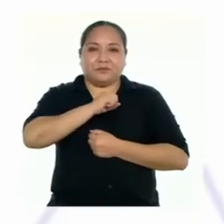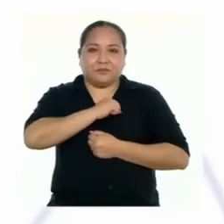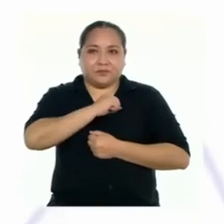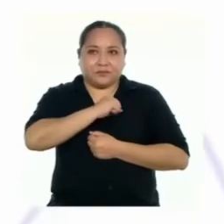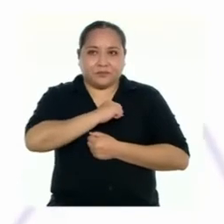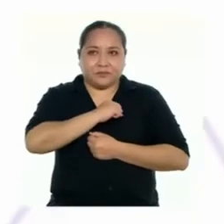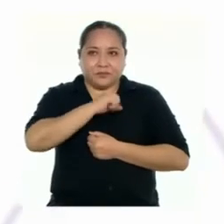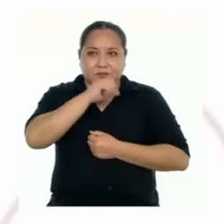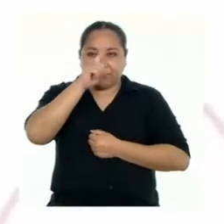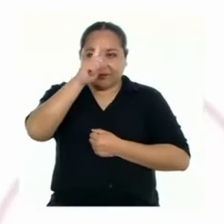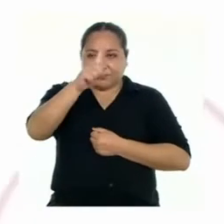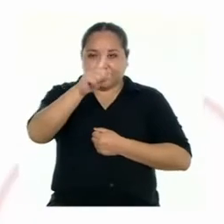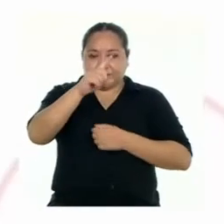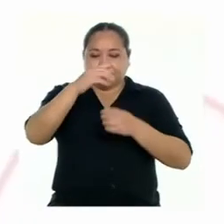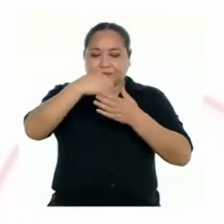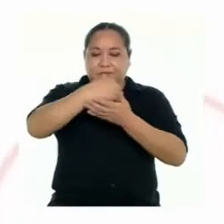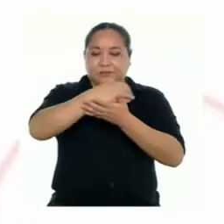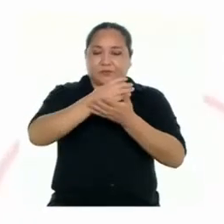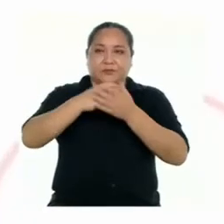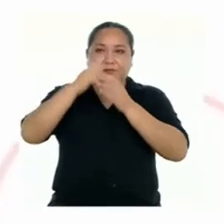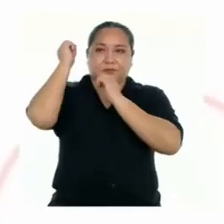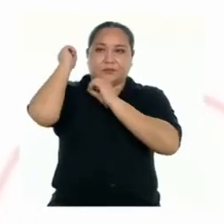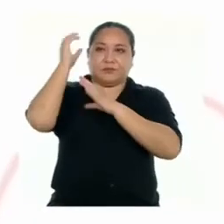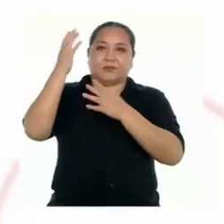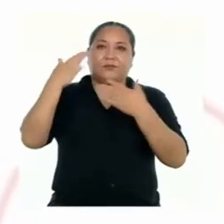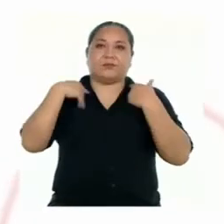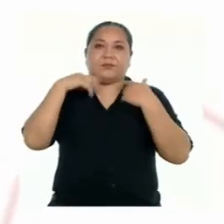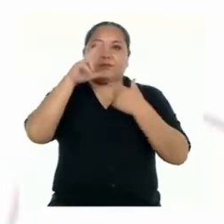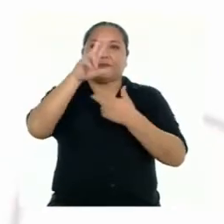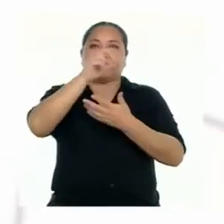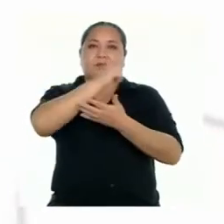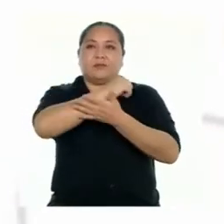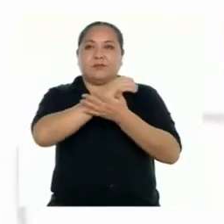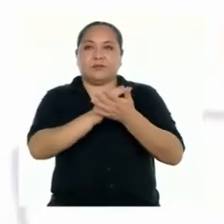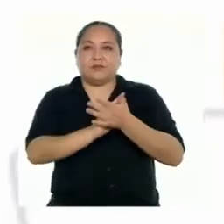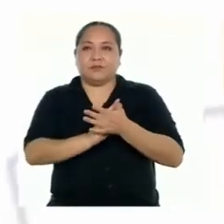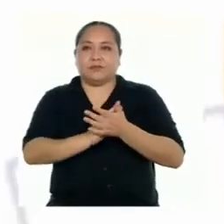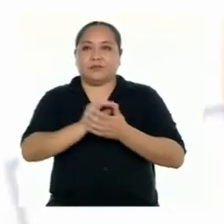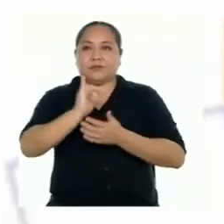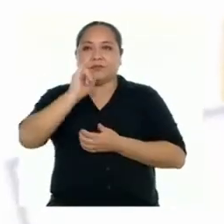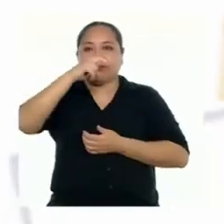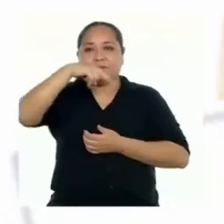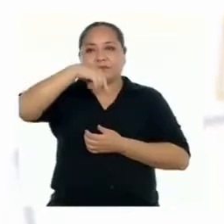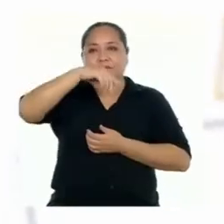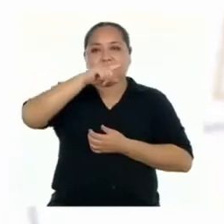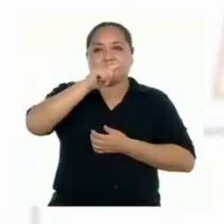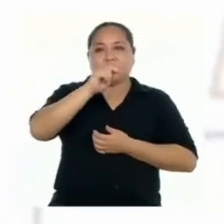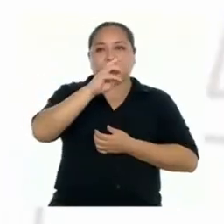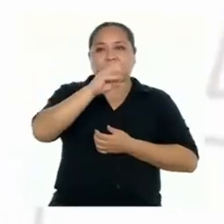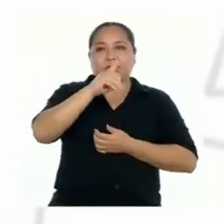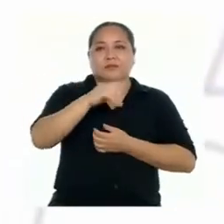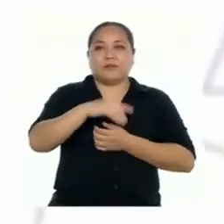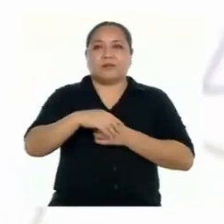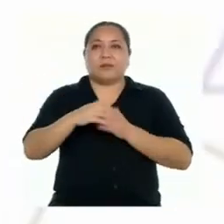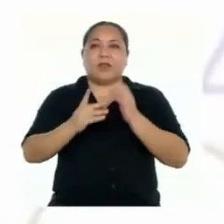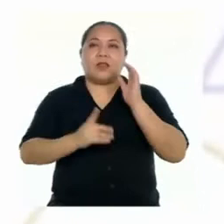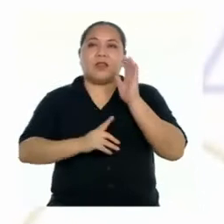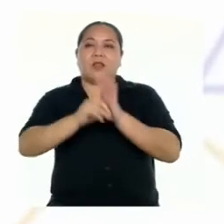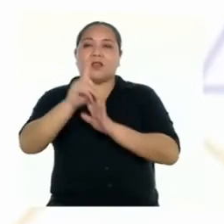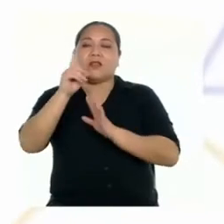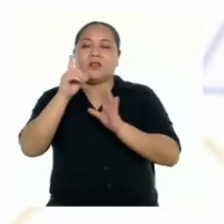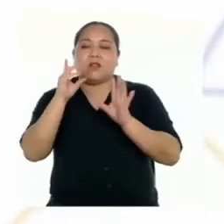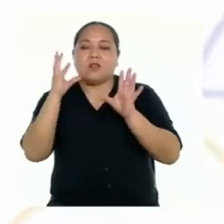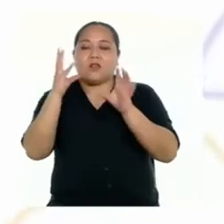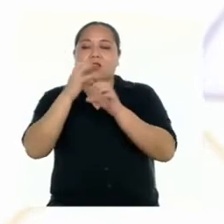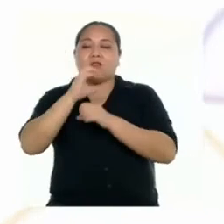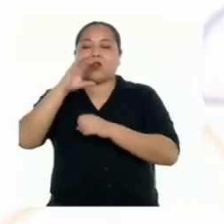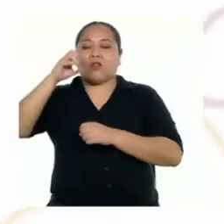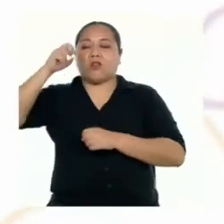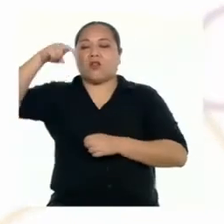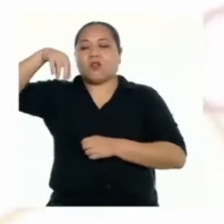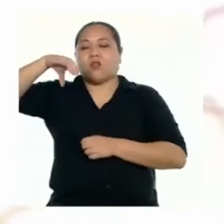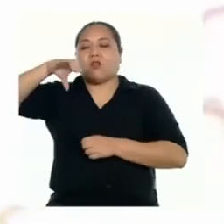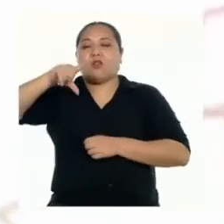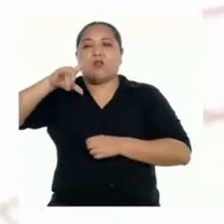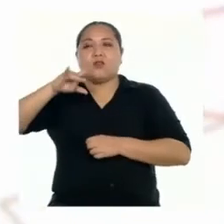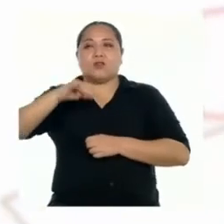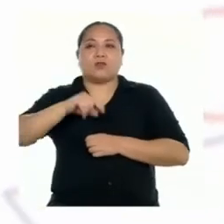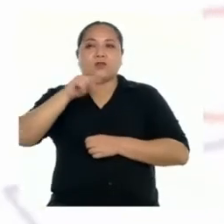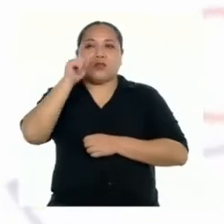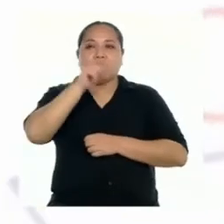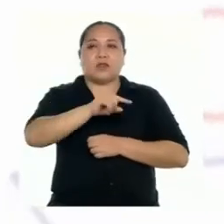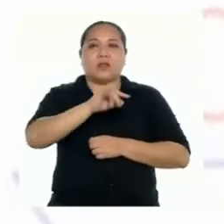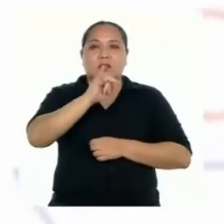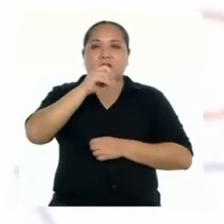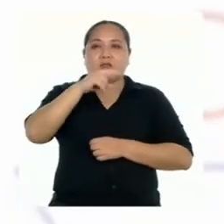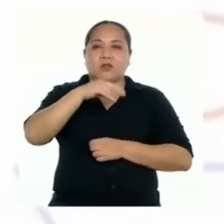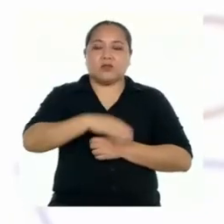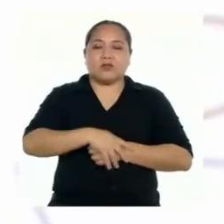Un texto expositivo tiene tres partes. Introducción, desarrollo y conclusión. En la introducción se